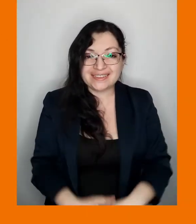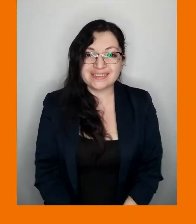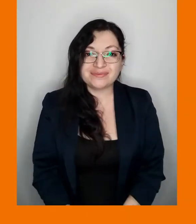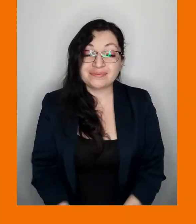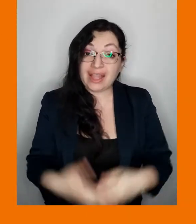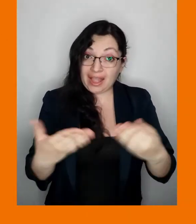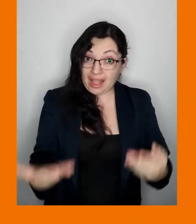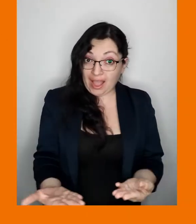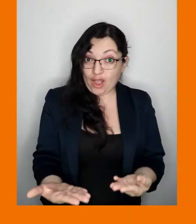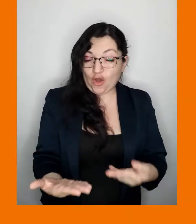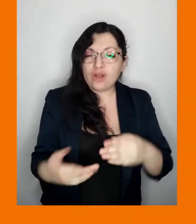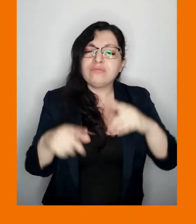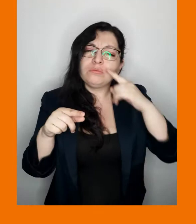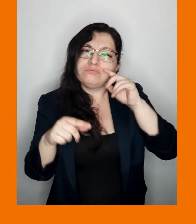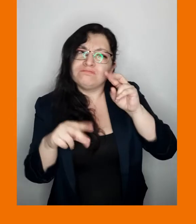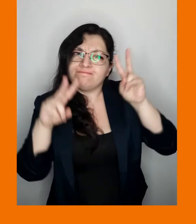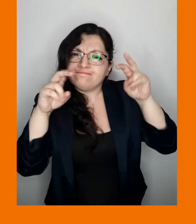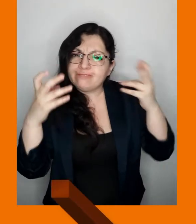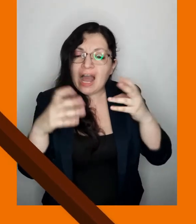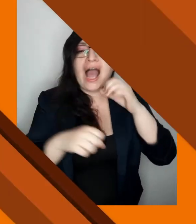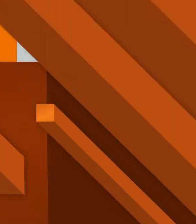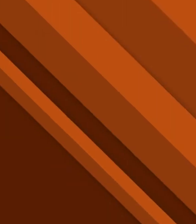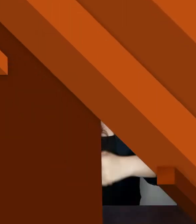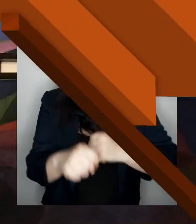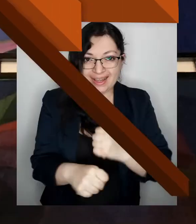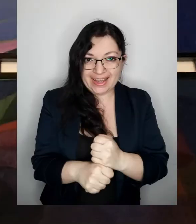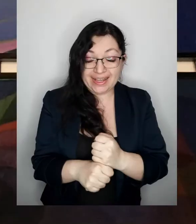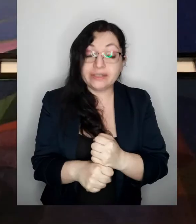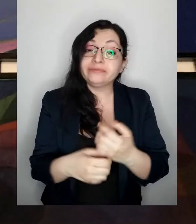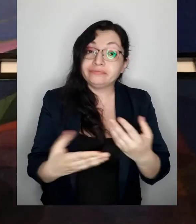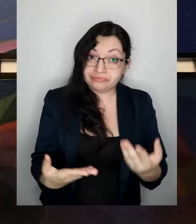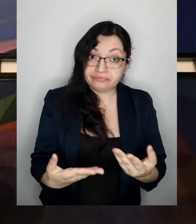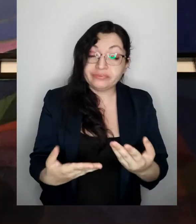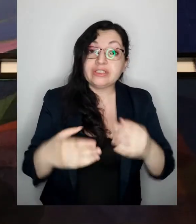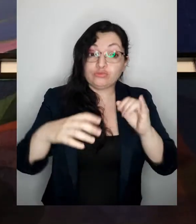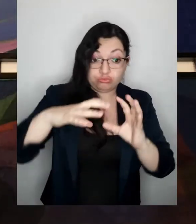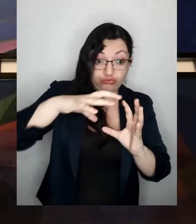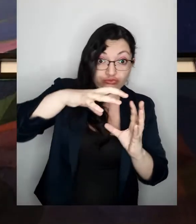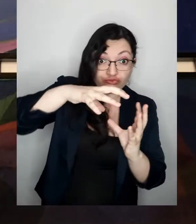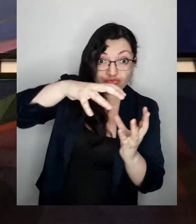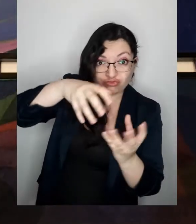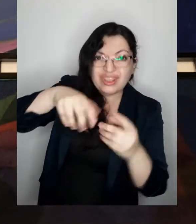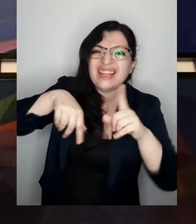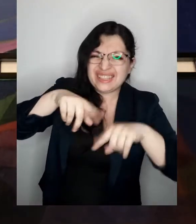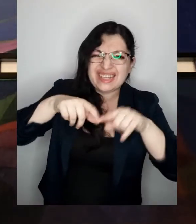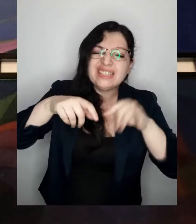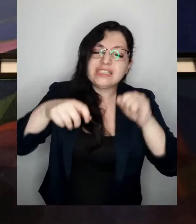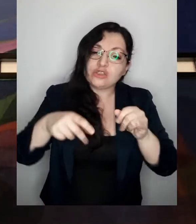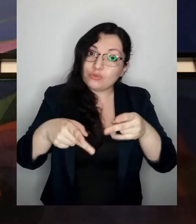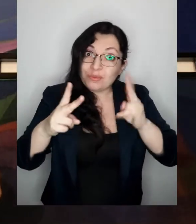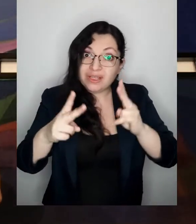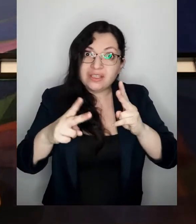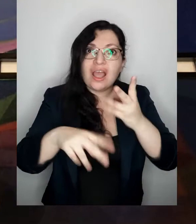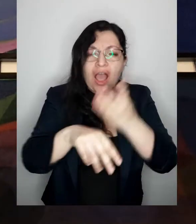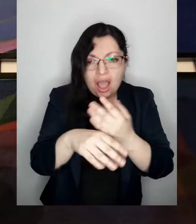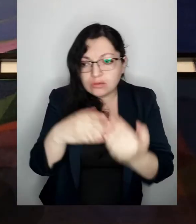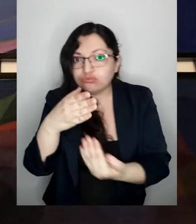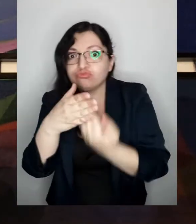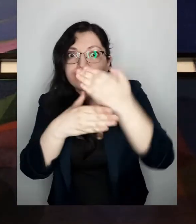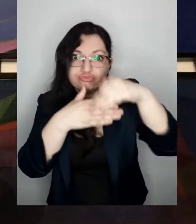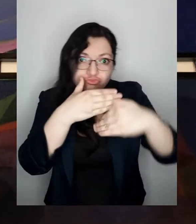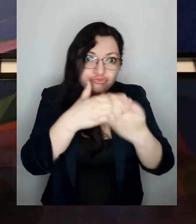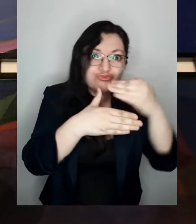ahora veremos el año además del movimiento de rotación terrestre que nos permite tener día y noche